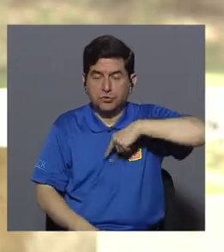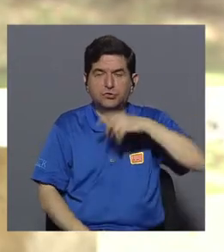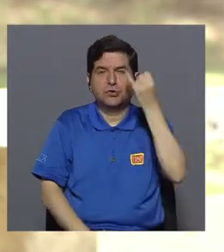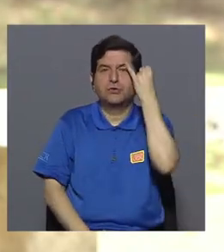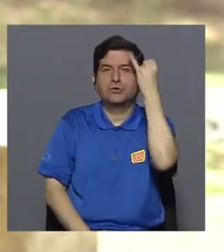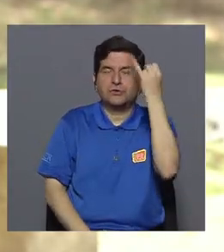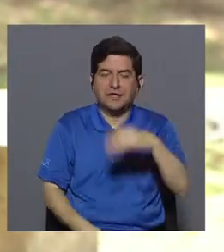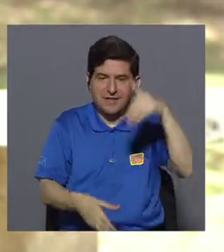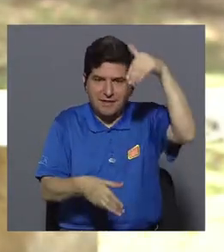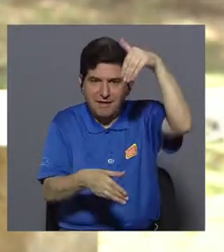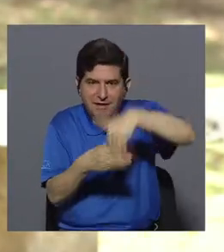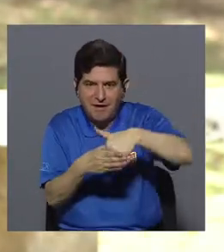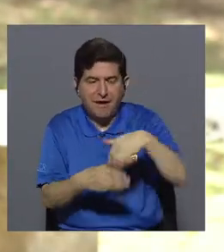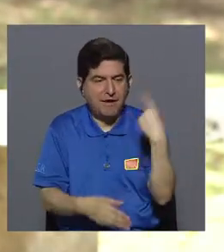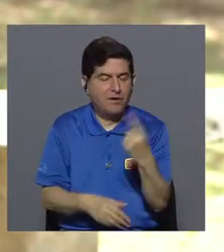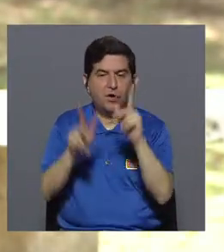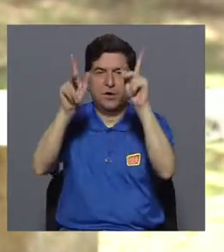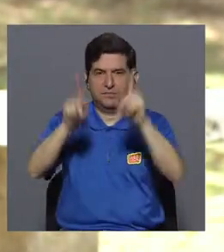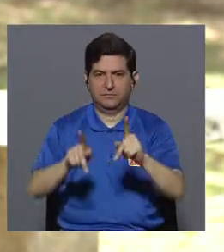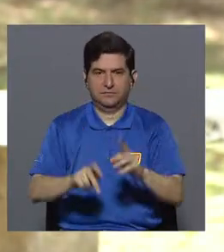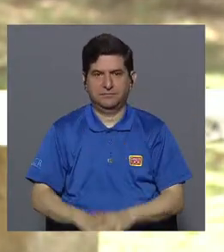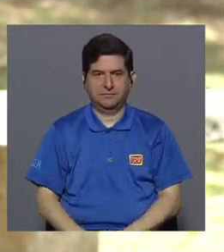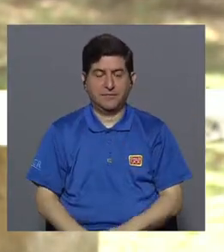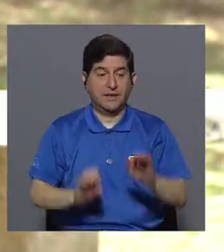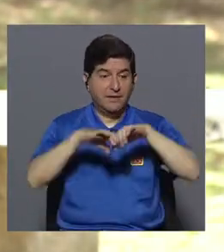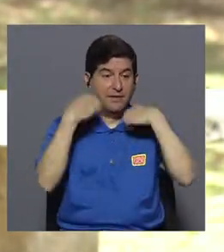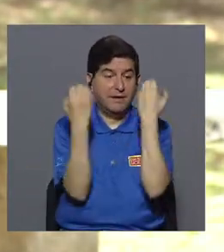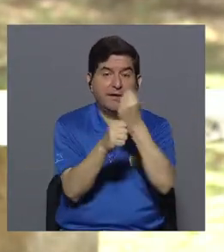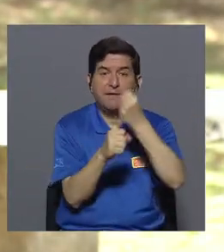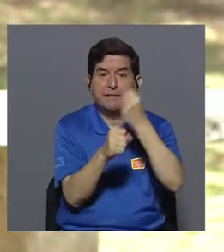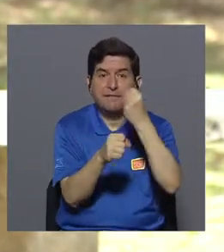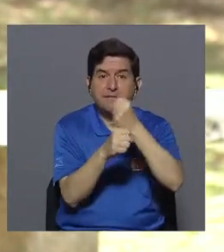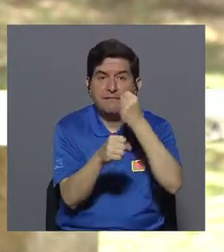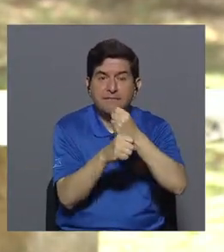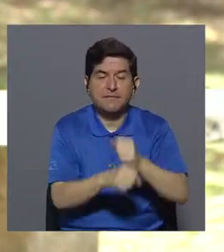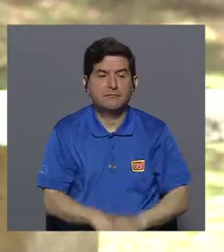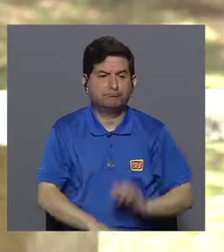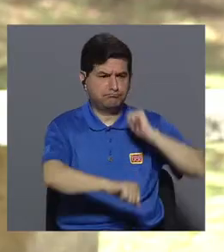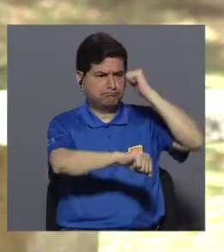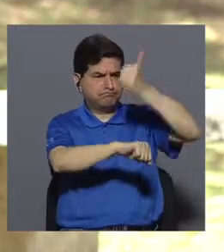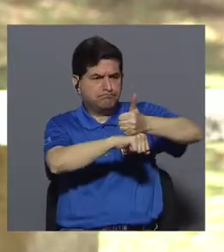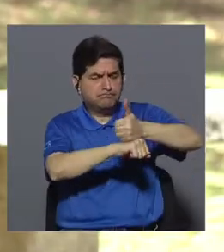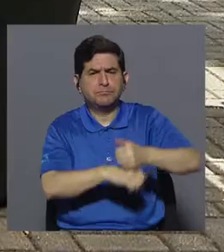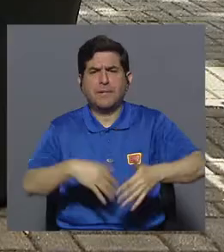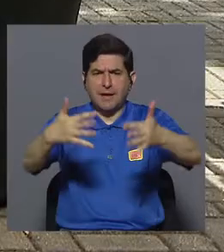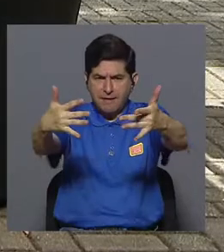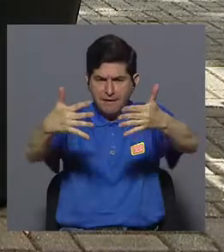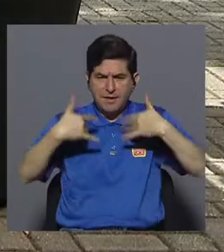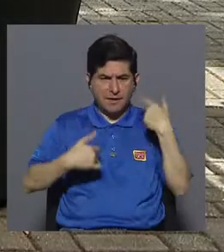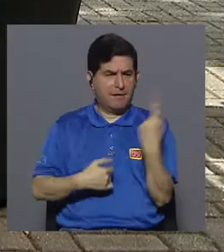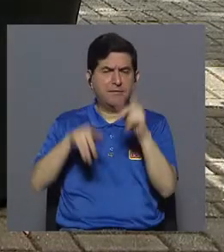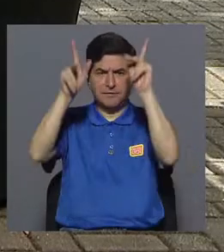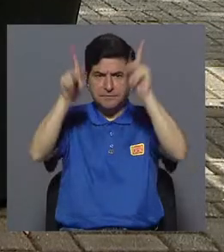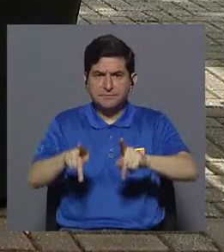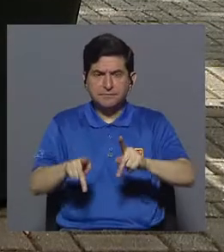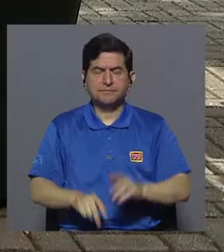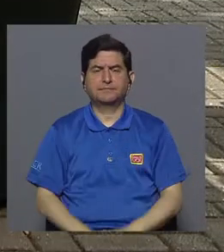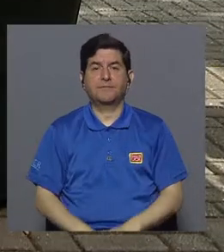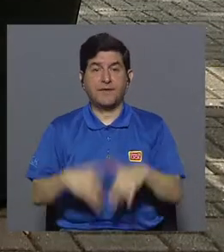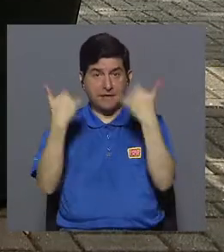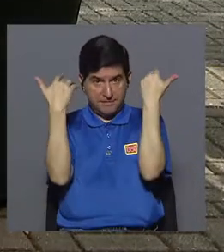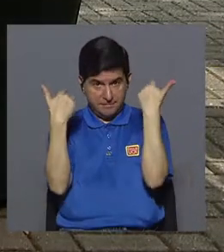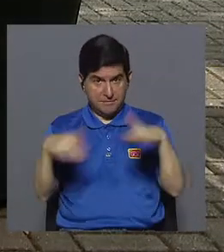a nosotros una ruta de intervención con cada usuario. Ver el equipo de trabajo, se monta y se arma el expediente de cada usuario